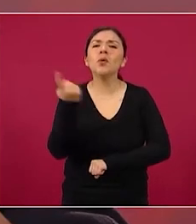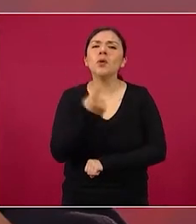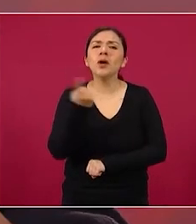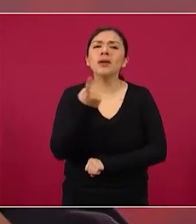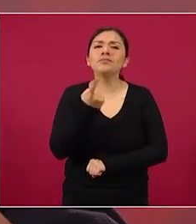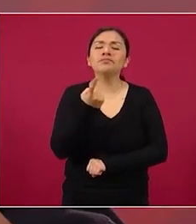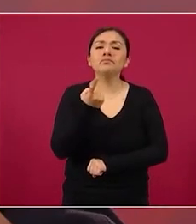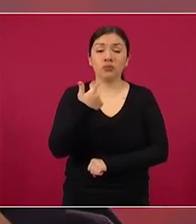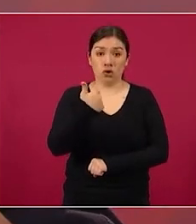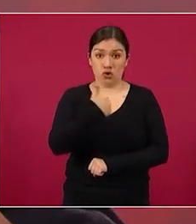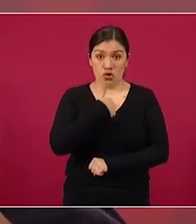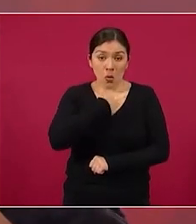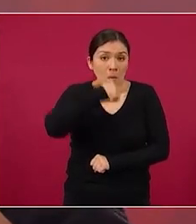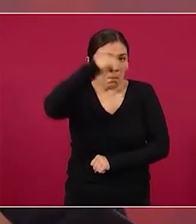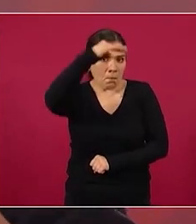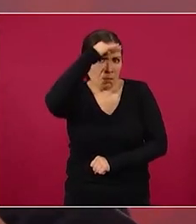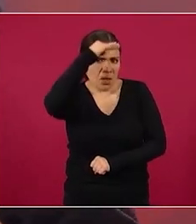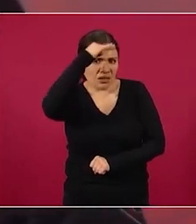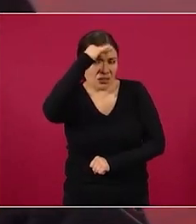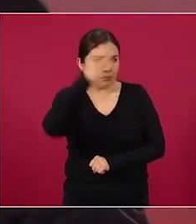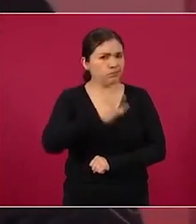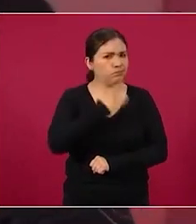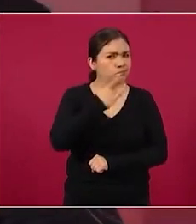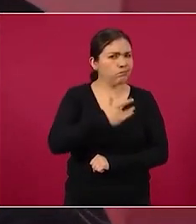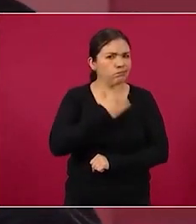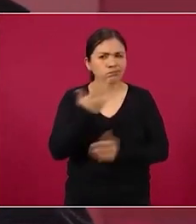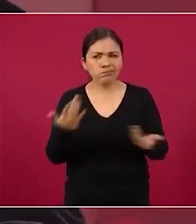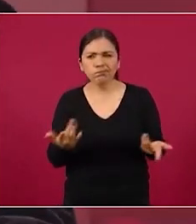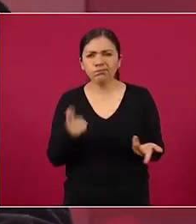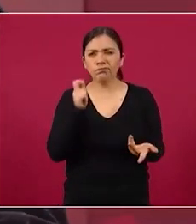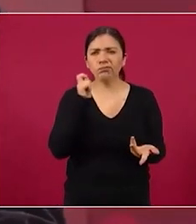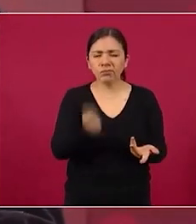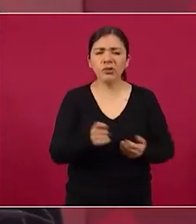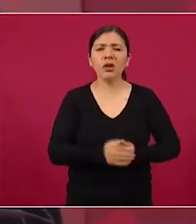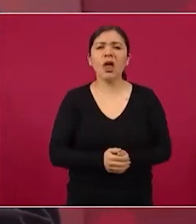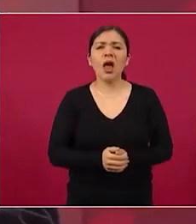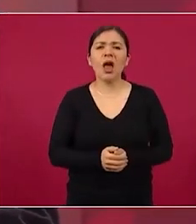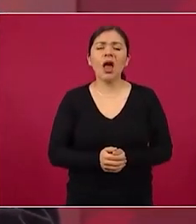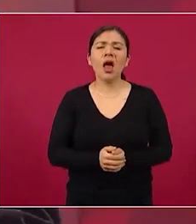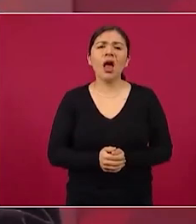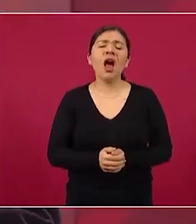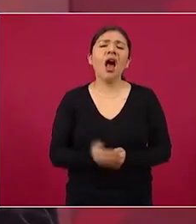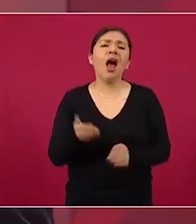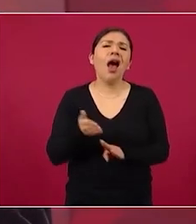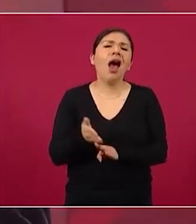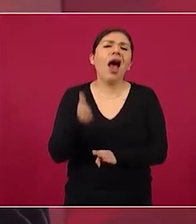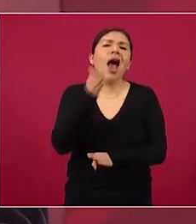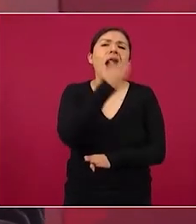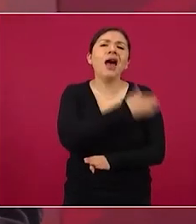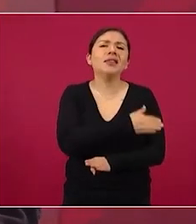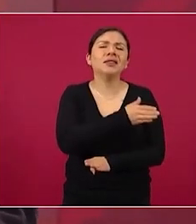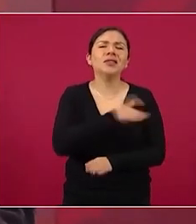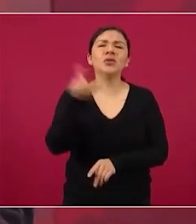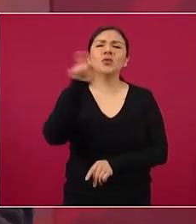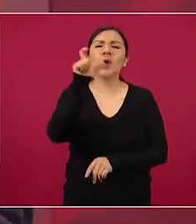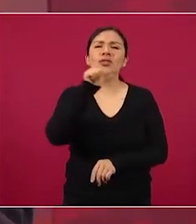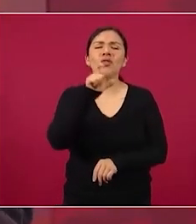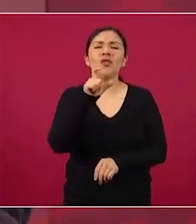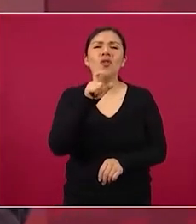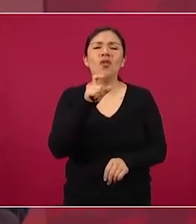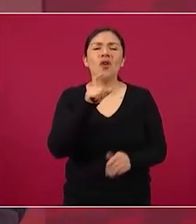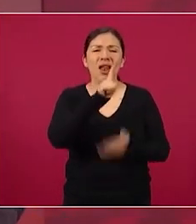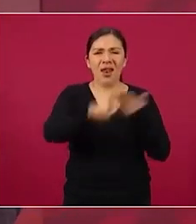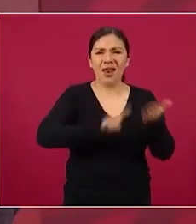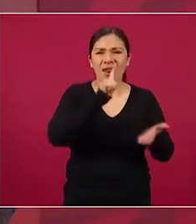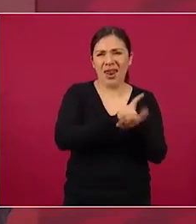consideramos nosotros que se le dio preferencia en la llamada reforma energética